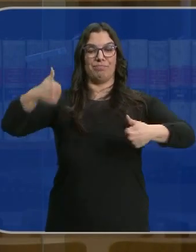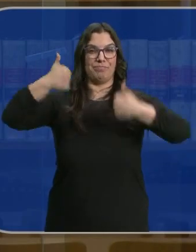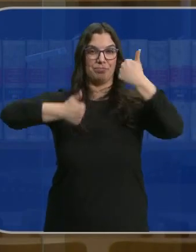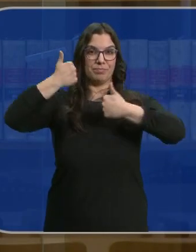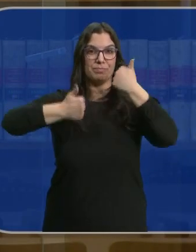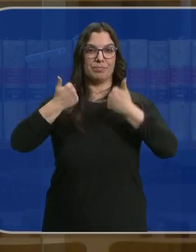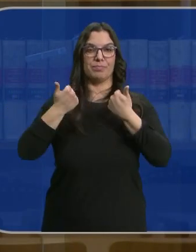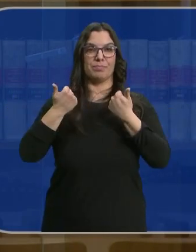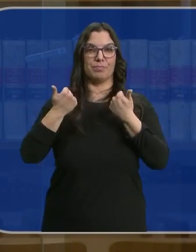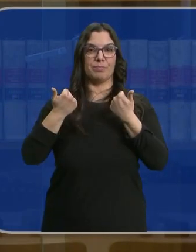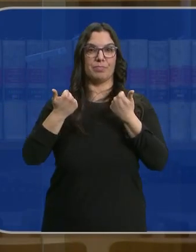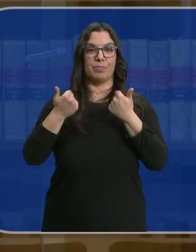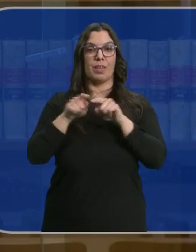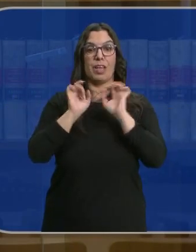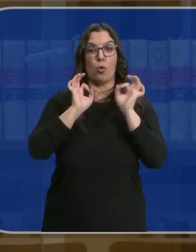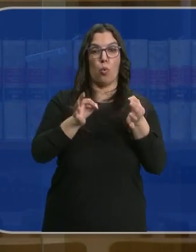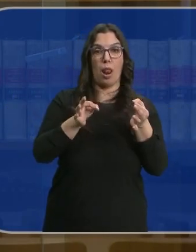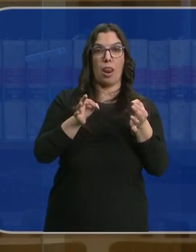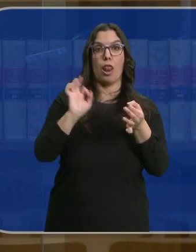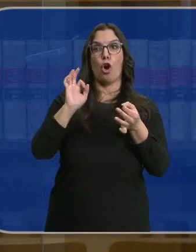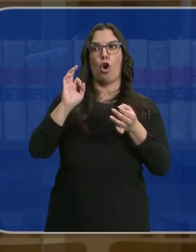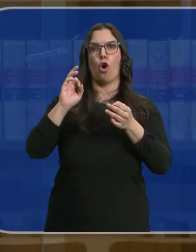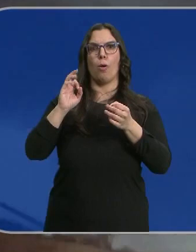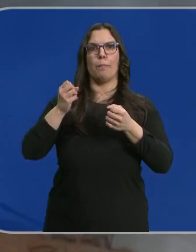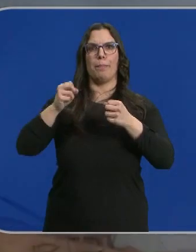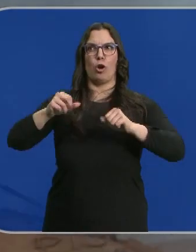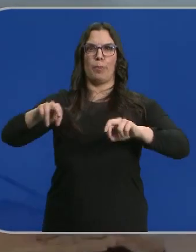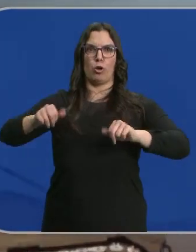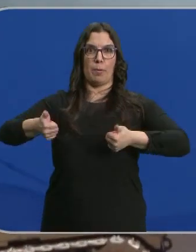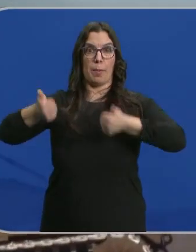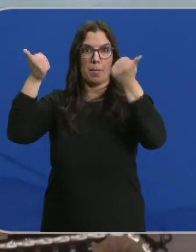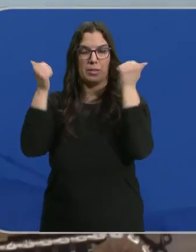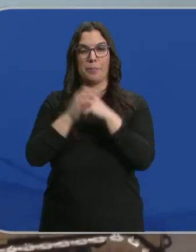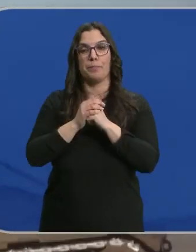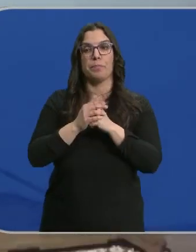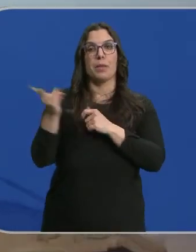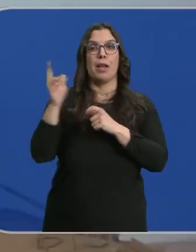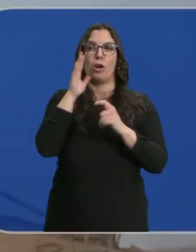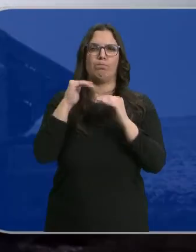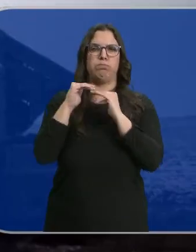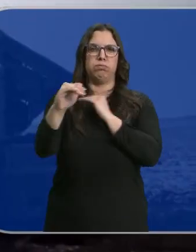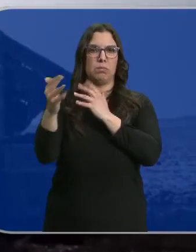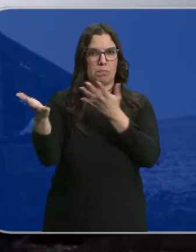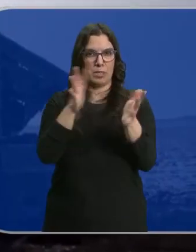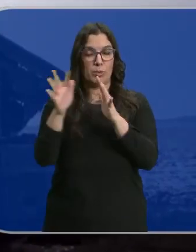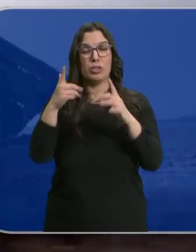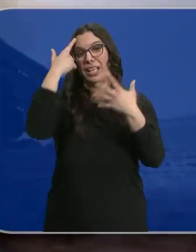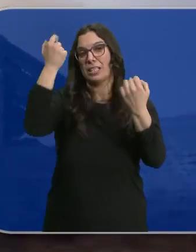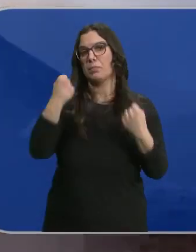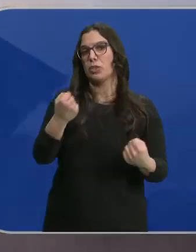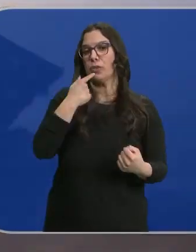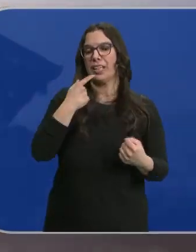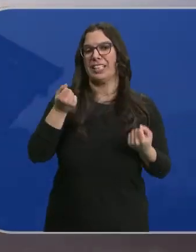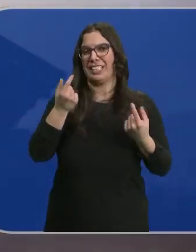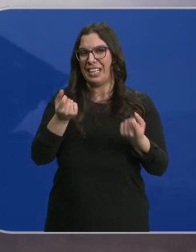seguimos como estamos o escala el conflicto. Con las posiciones más o menos estancadas, los expertos creen que los